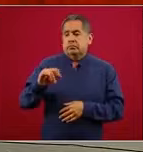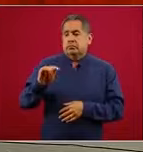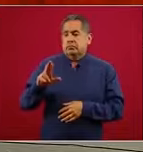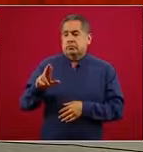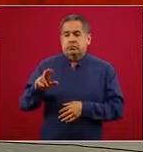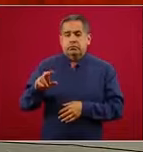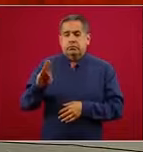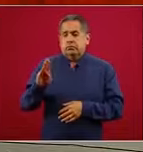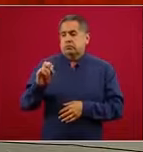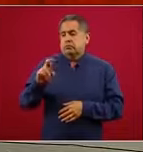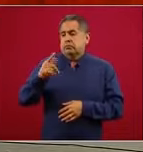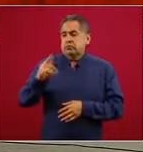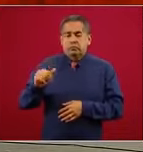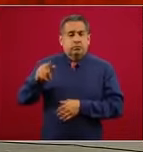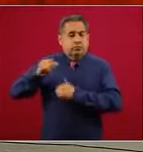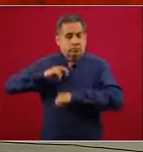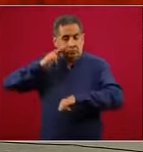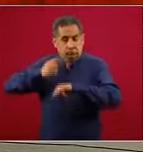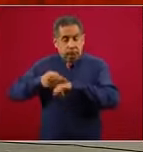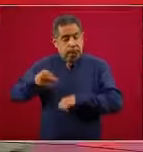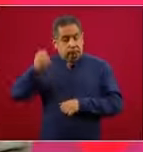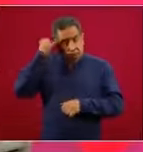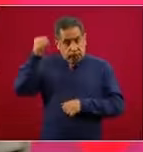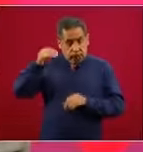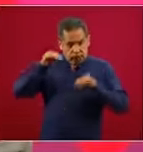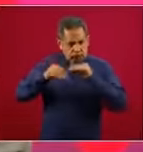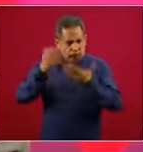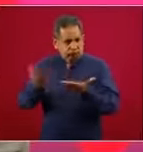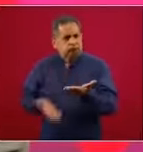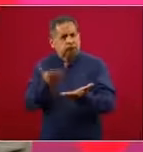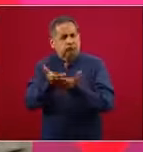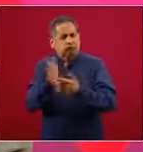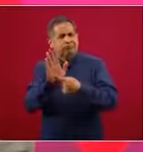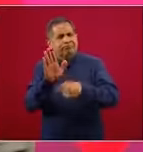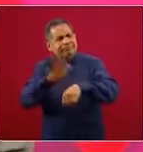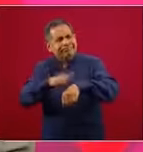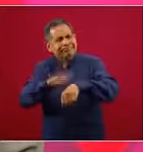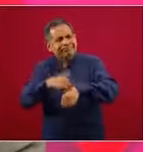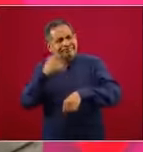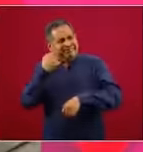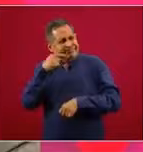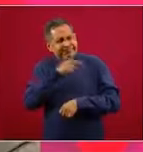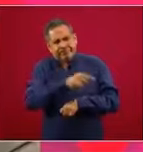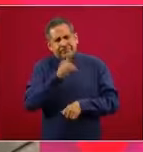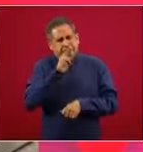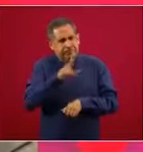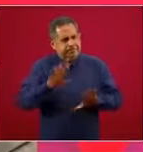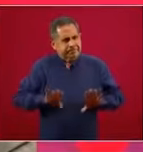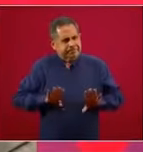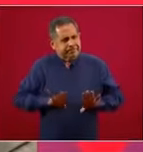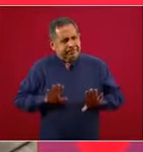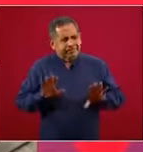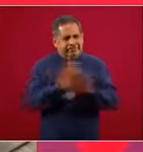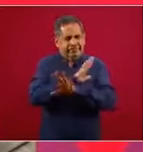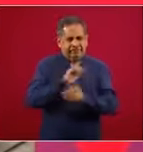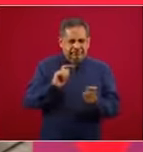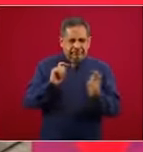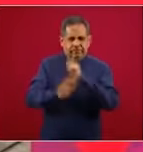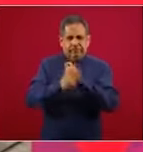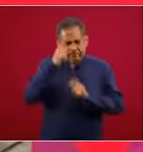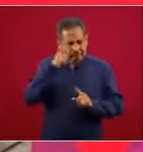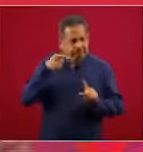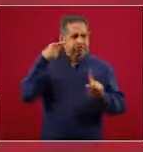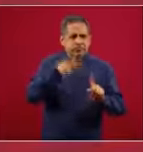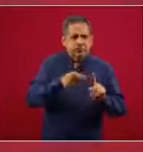quien es el titular, quien fue uno de los que presentó la inquietud de que era conveniente realizar un ajuste a la